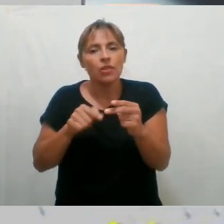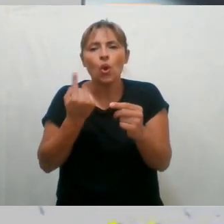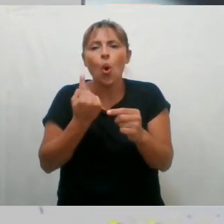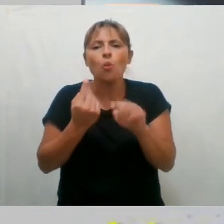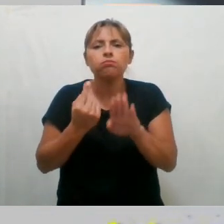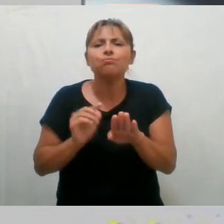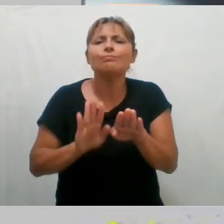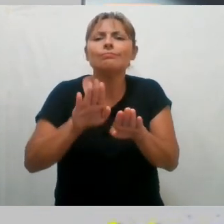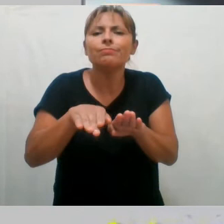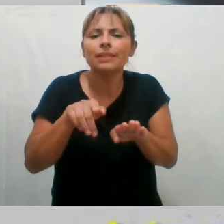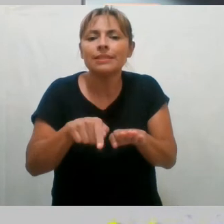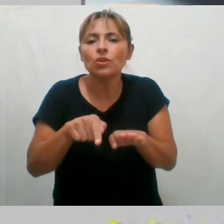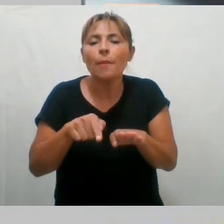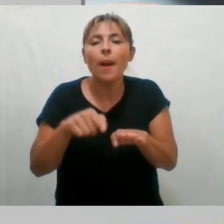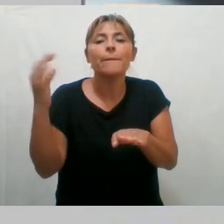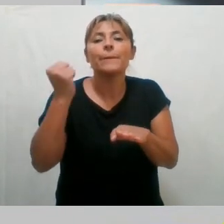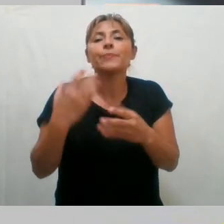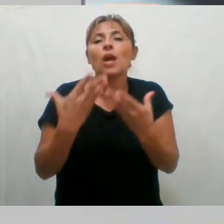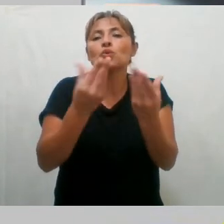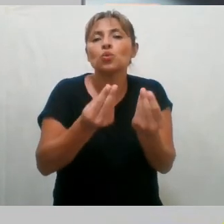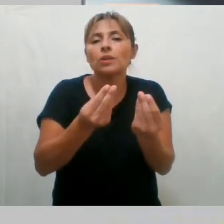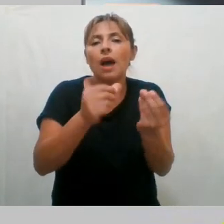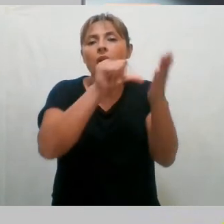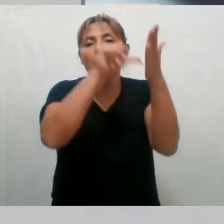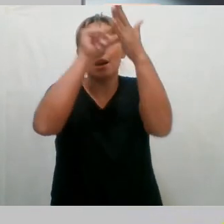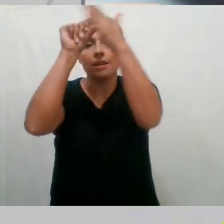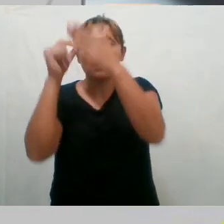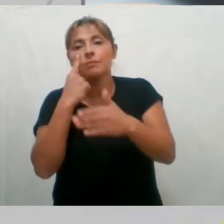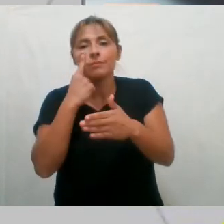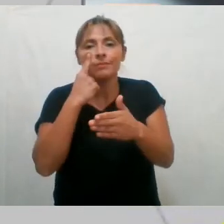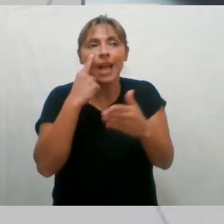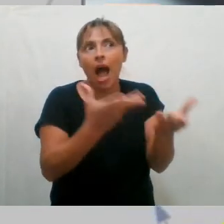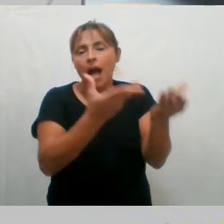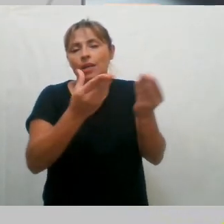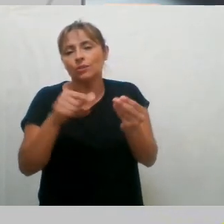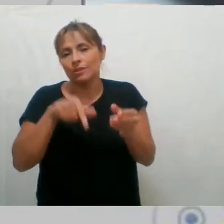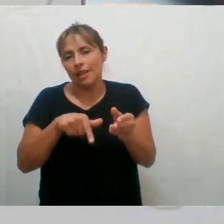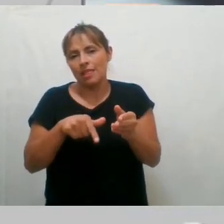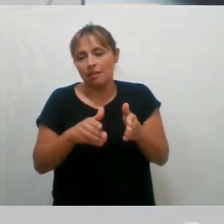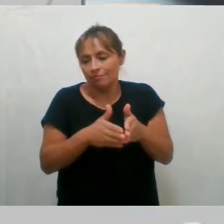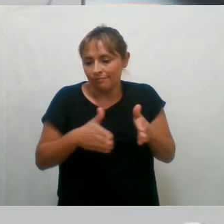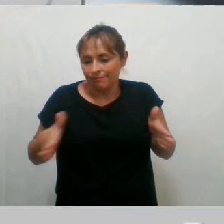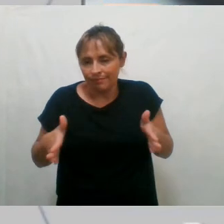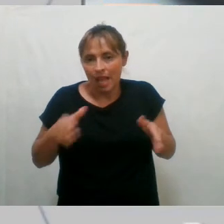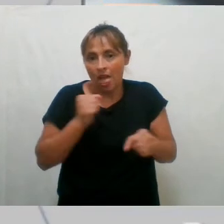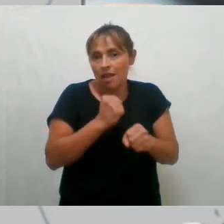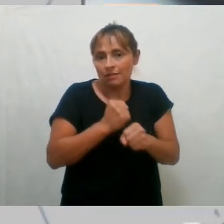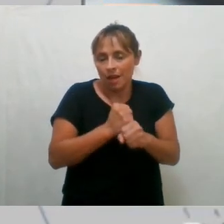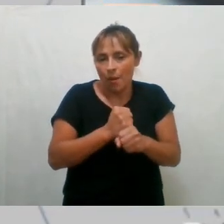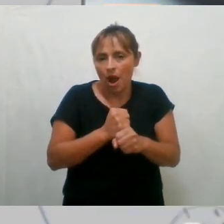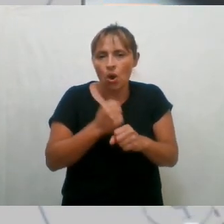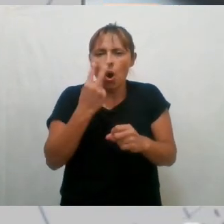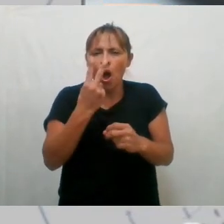respecto a eso y ayudamos a los gobiernos locales a que también se sumen a esta agenda, bueno, dando esta herramienta, ¿no? Porque las otras dos